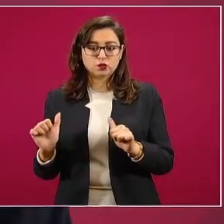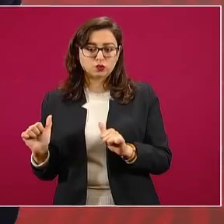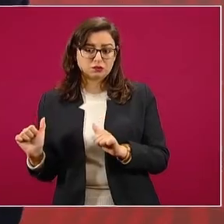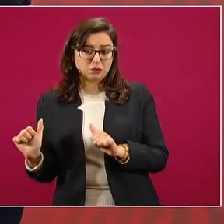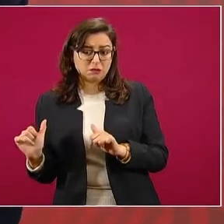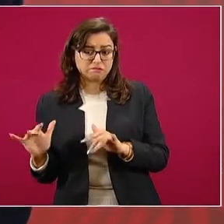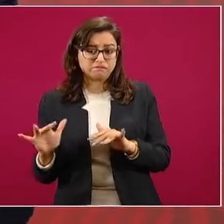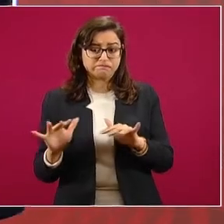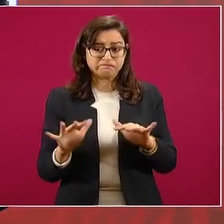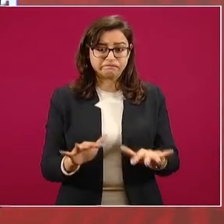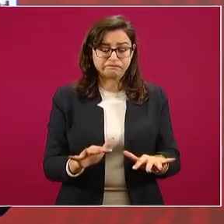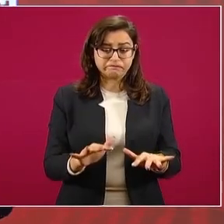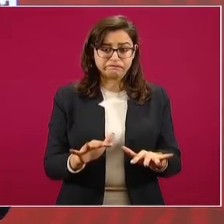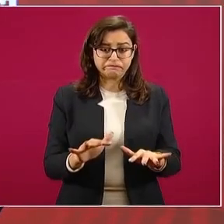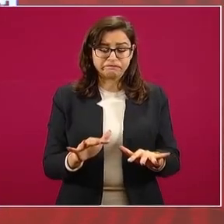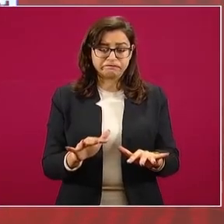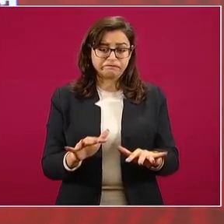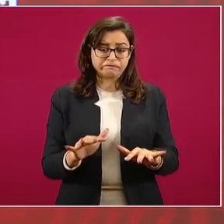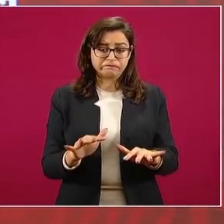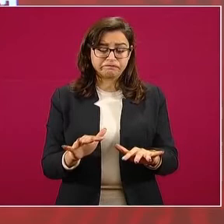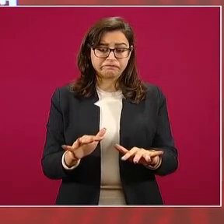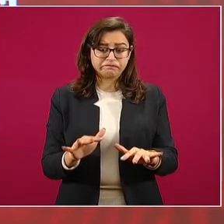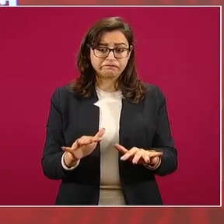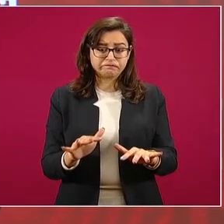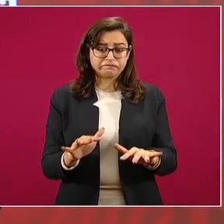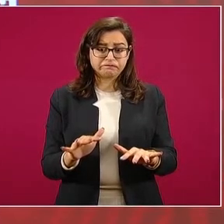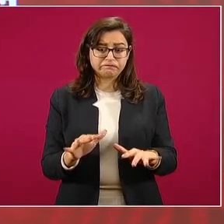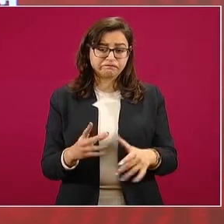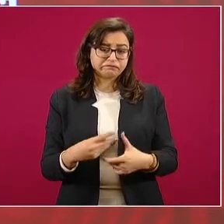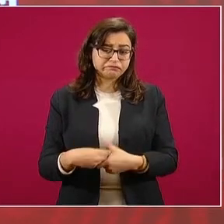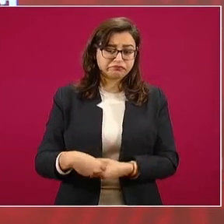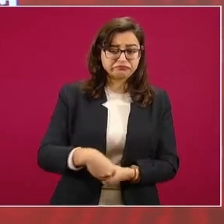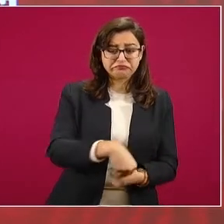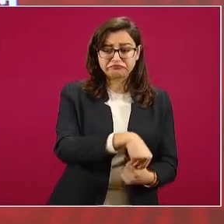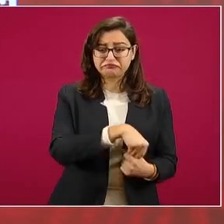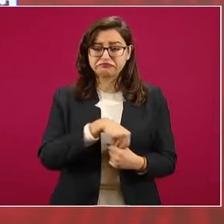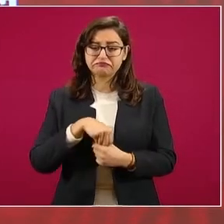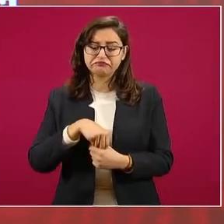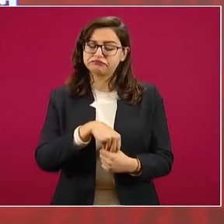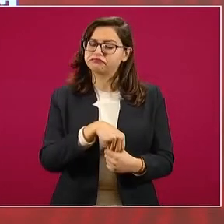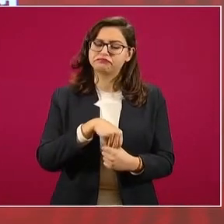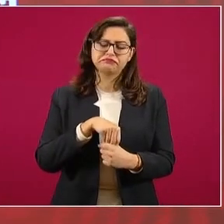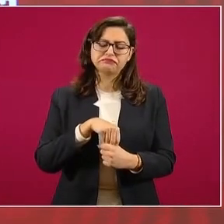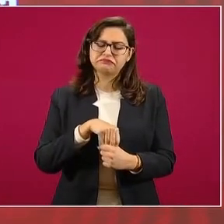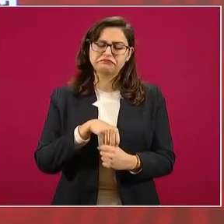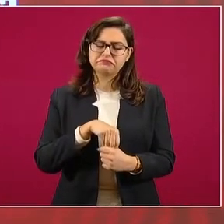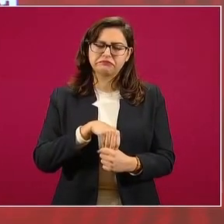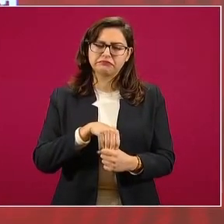agrupamientos, que haya